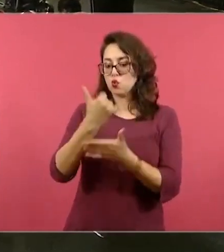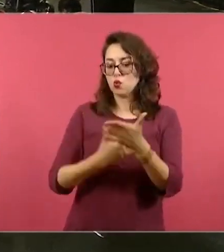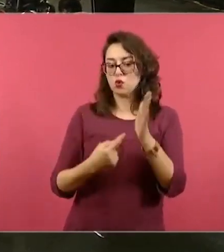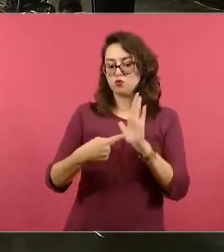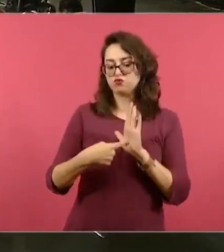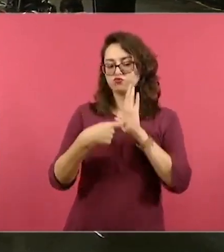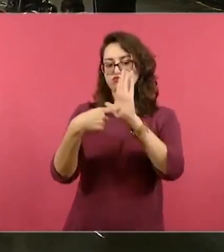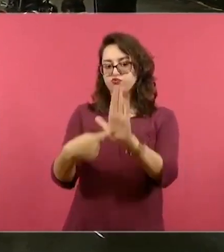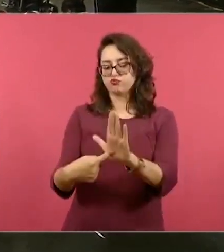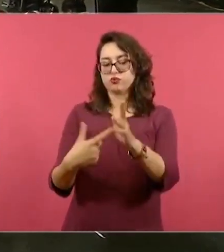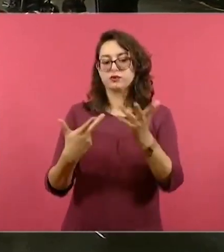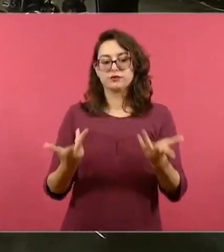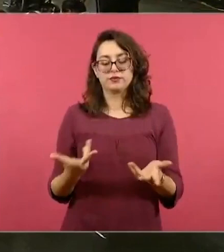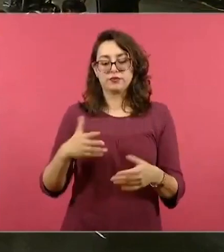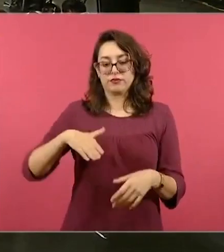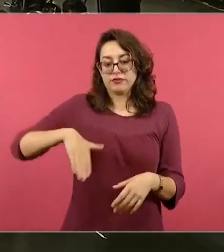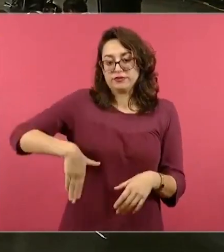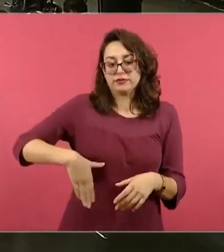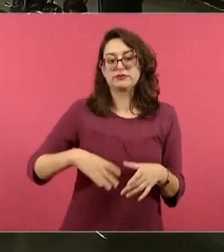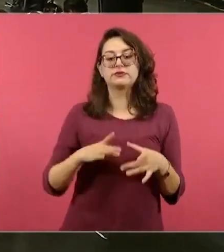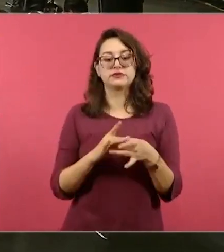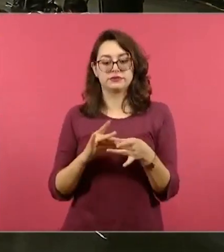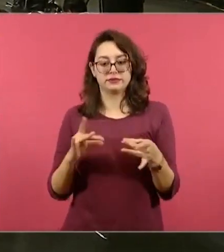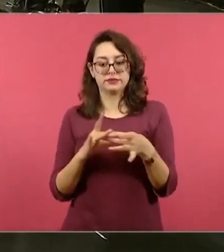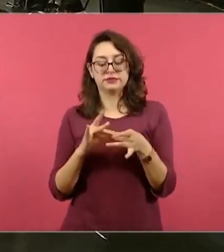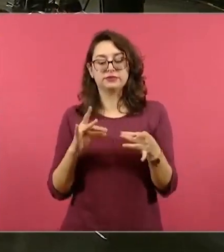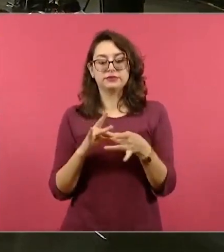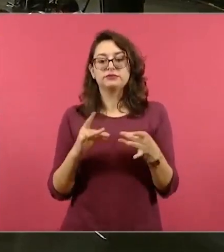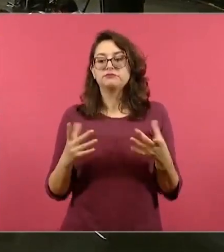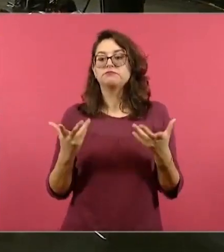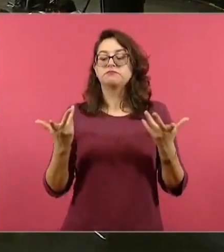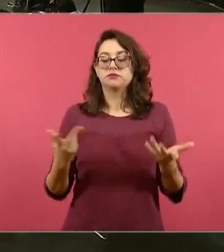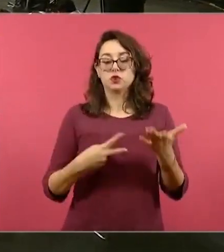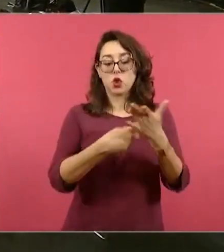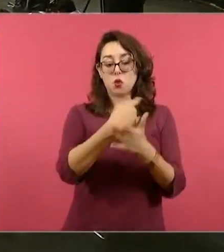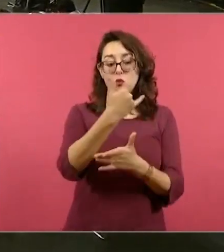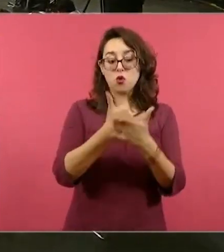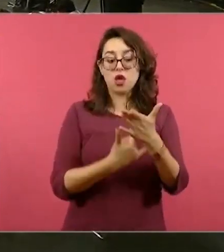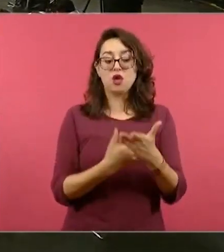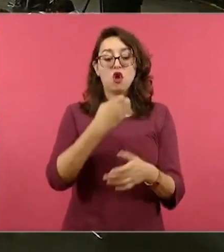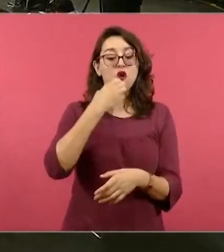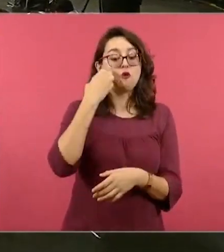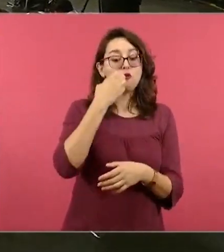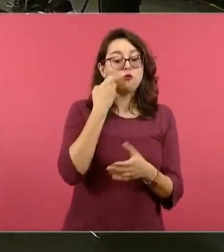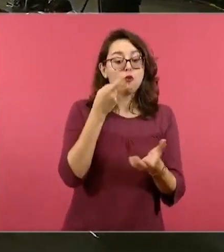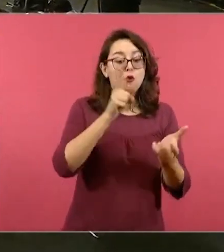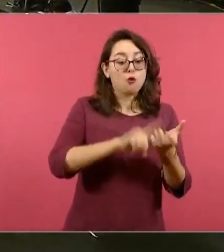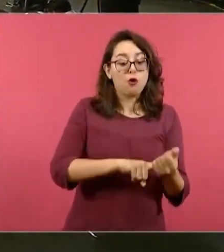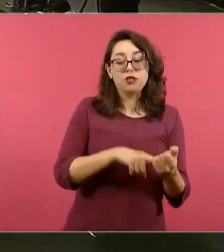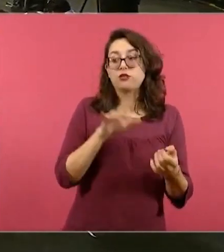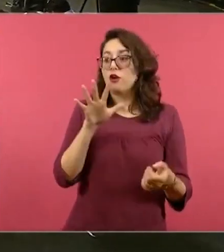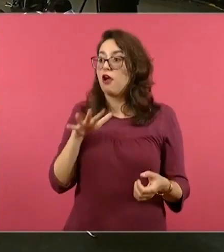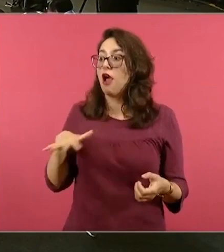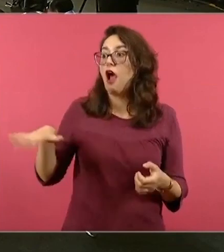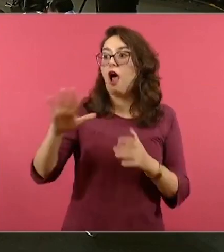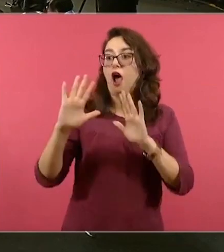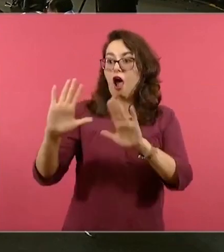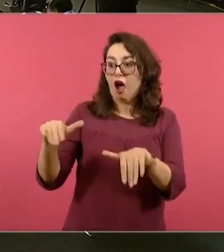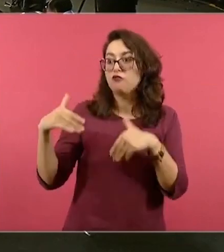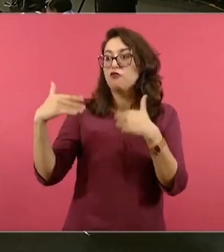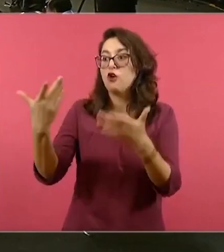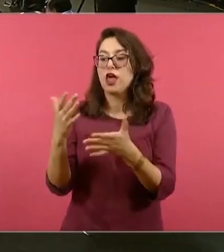de proyectos, como ya anticipó este Alberto, tienen que ver con la vida cotidiana y con la realidad de cada una, uno une de nuestros estudiantes.